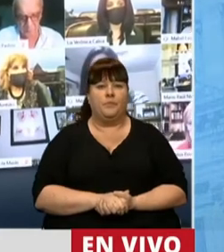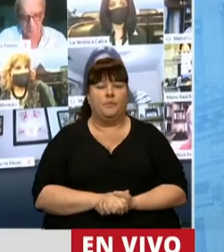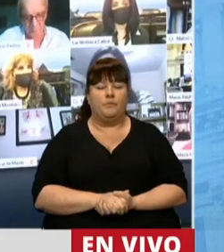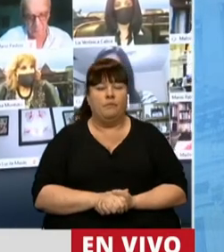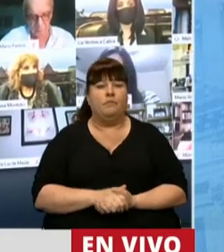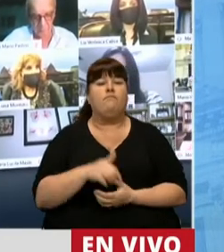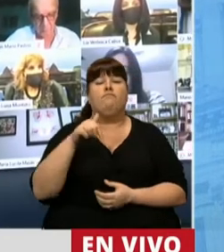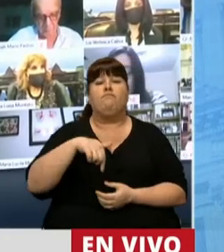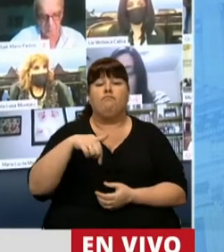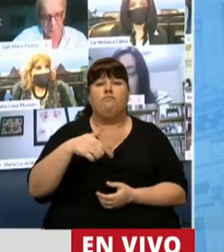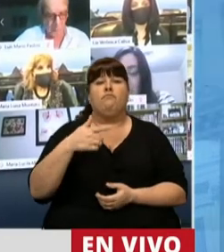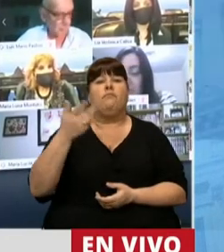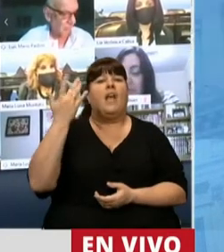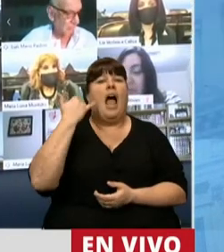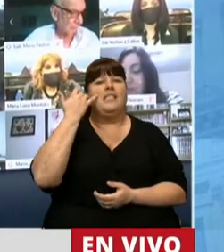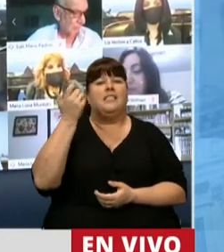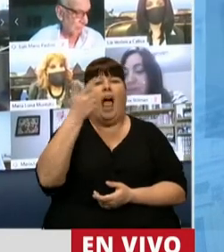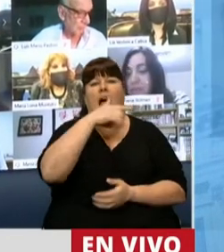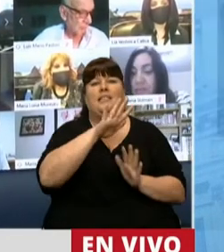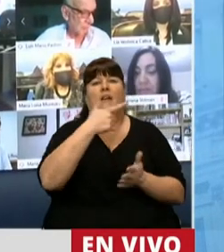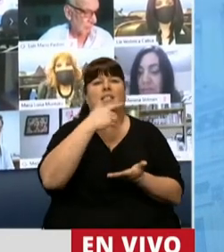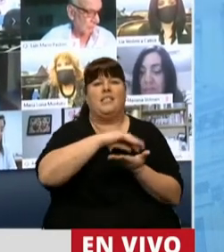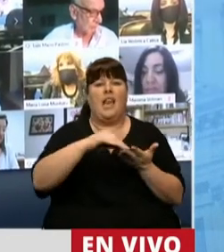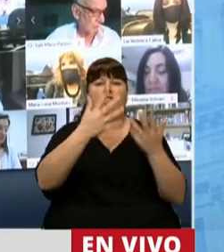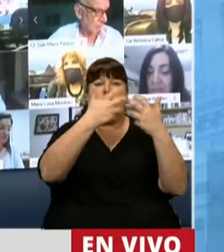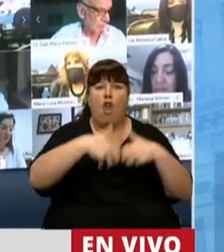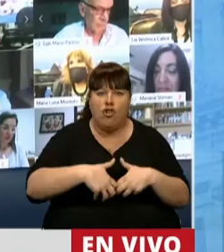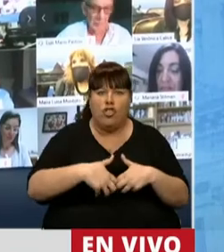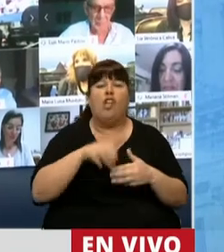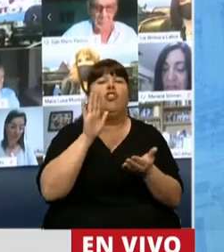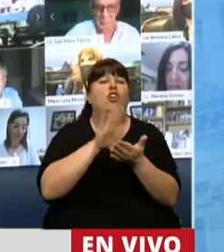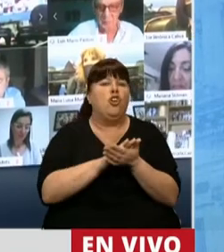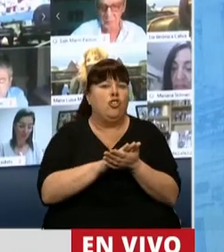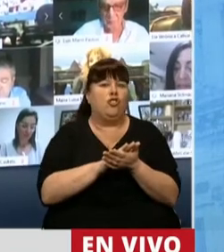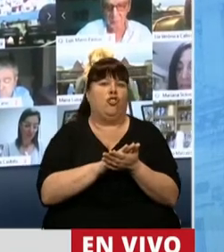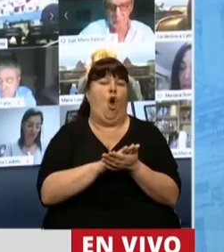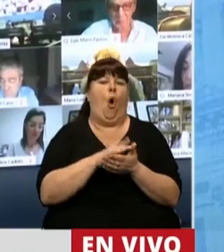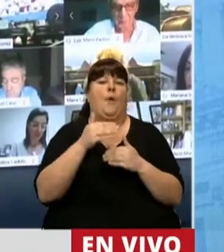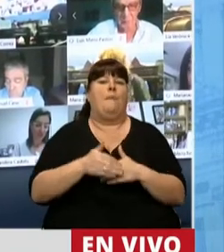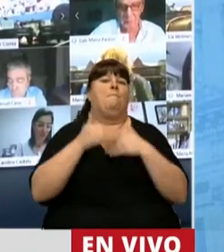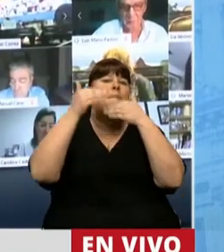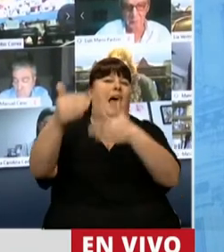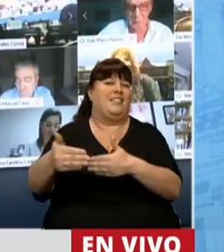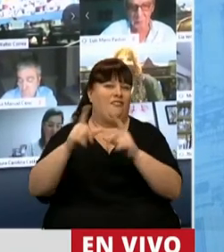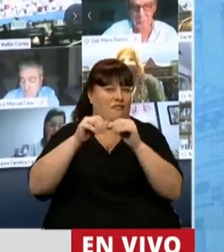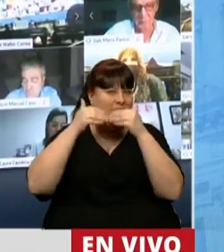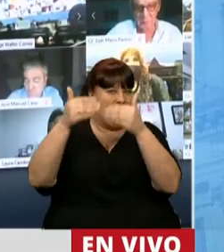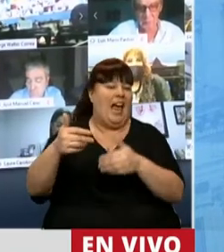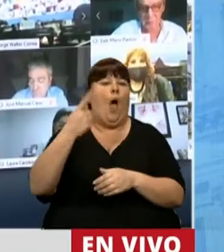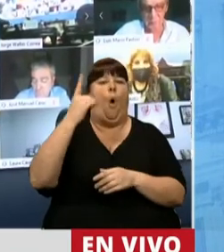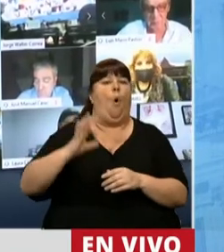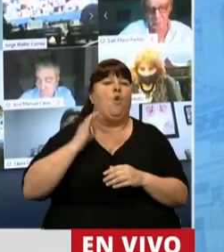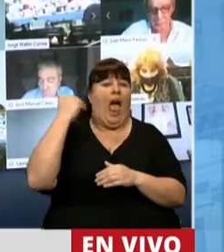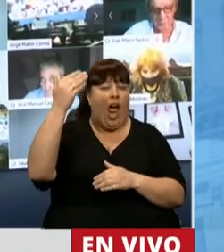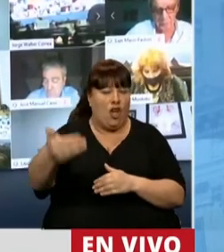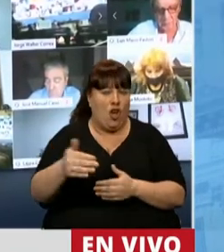nos encontramos que viene del Senado este proyecto que tiene que ver con la extensión de los plazos por 365